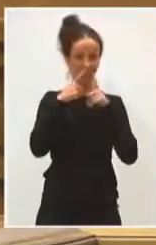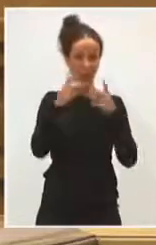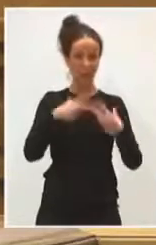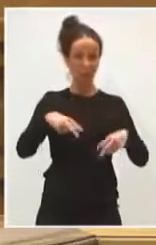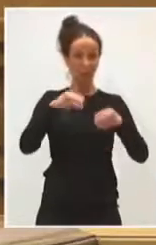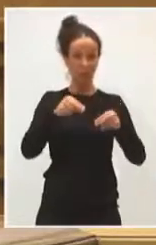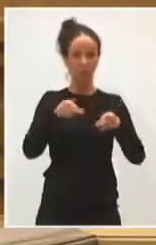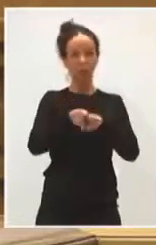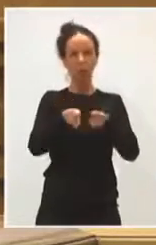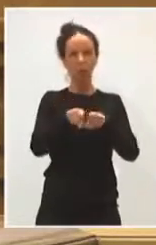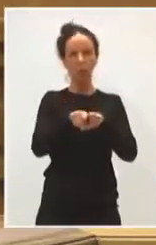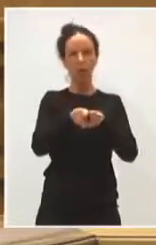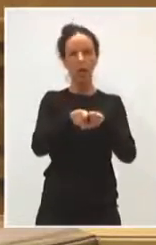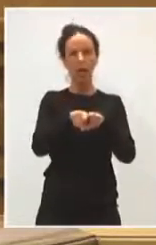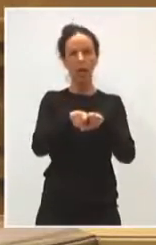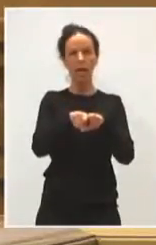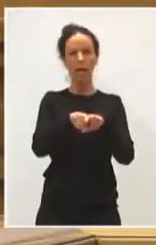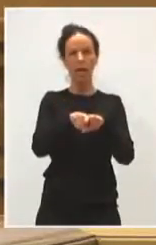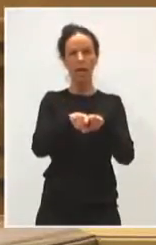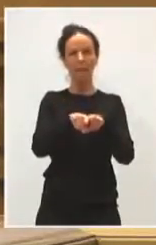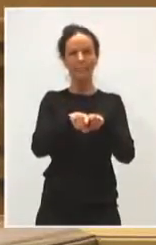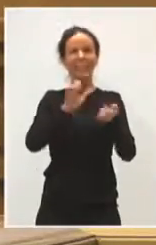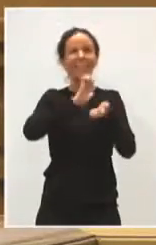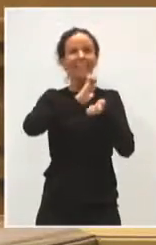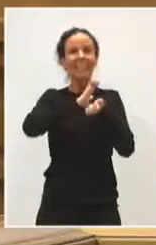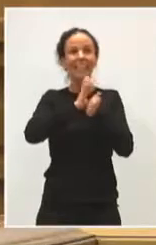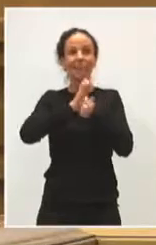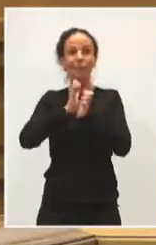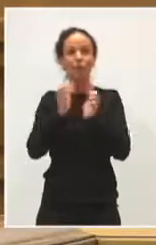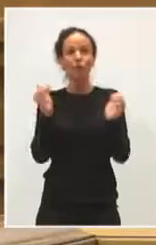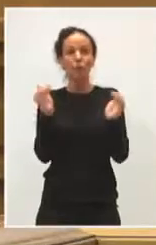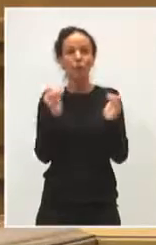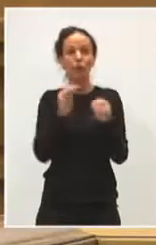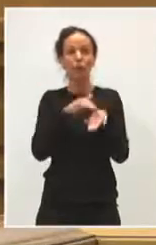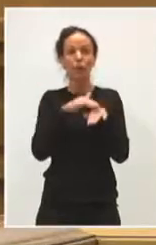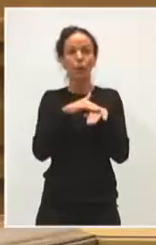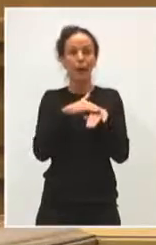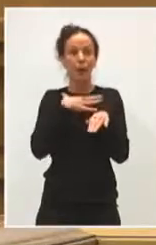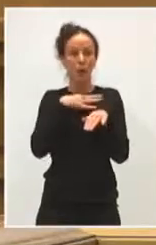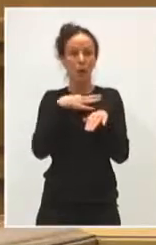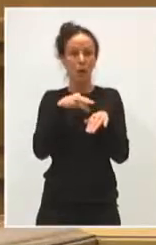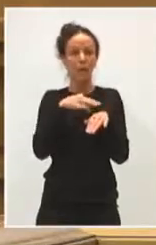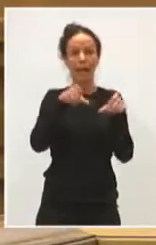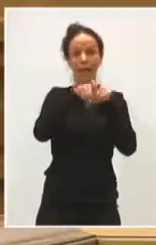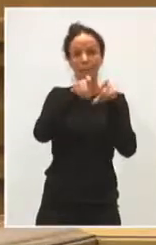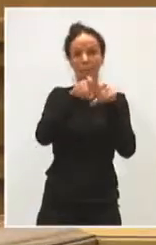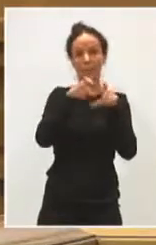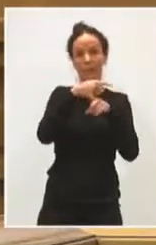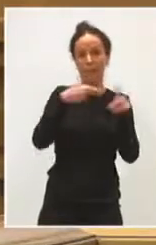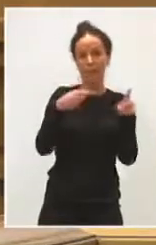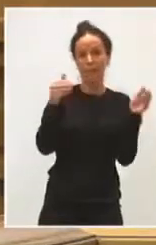línea especial de microcréditos para facilitar la liquidez a pymes y autónomos